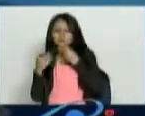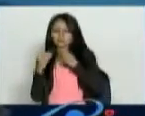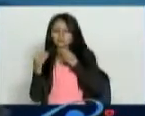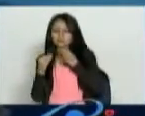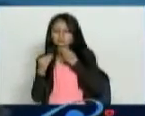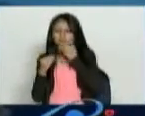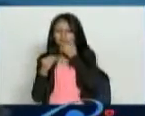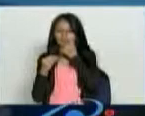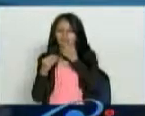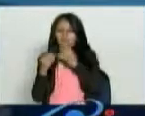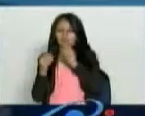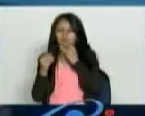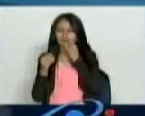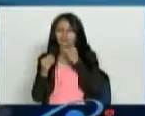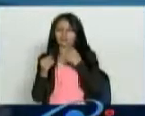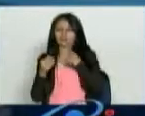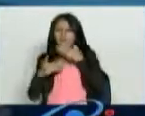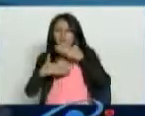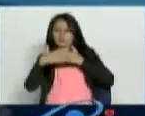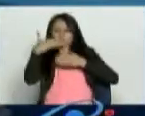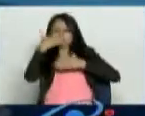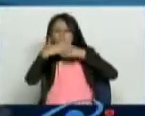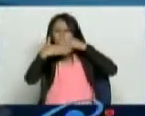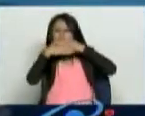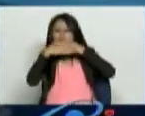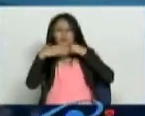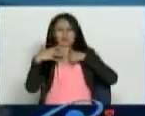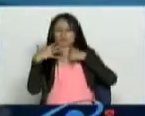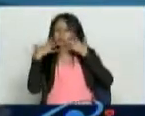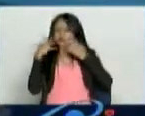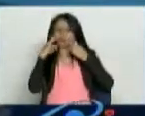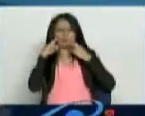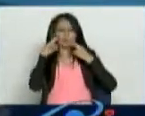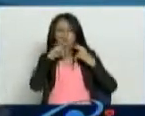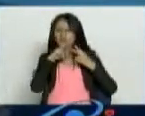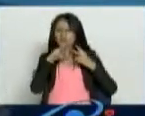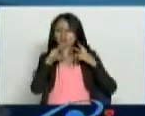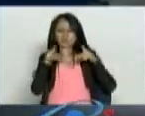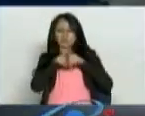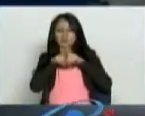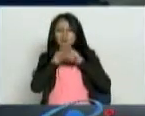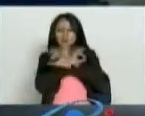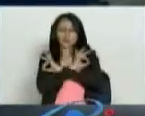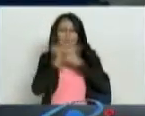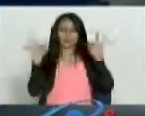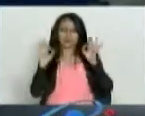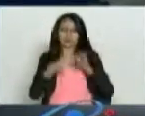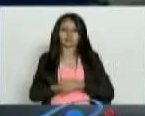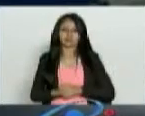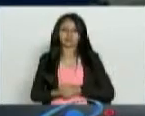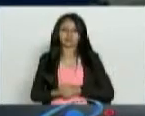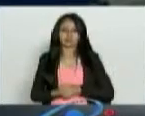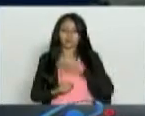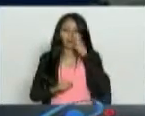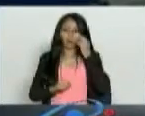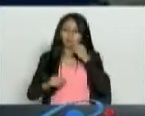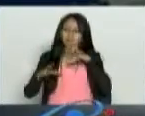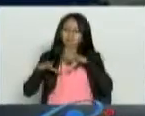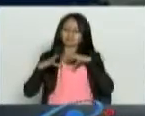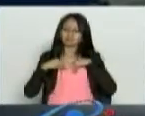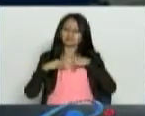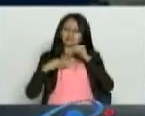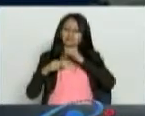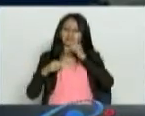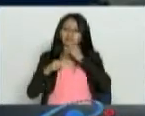algo mejor, una pared. No quiero volver a ver a mi hermano jamás. El carpintero asintió. Dijo,